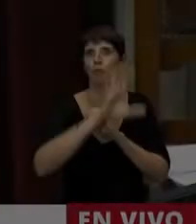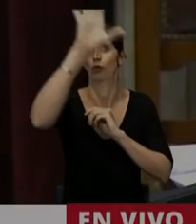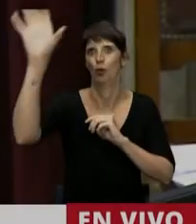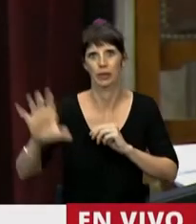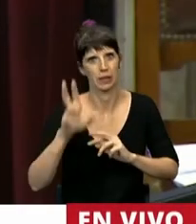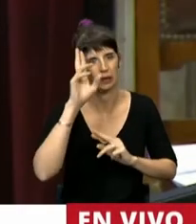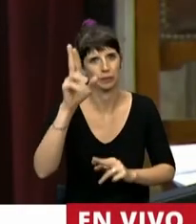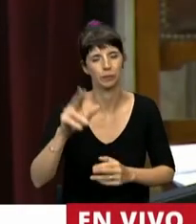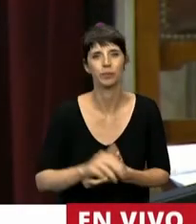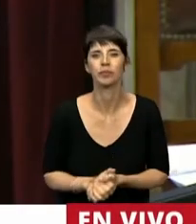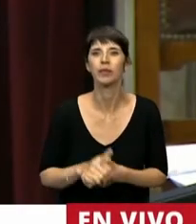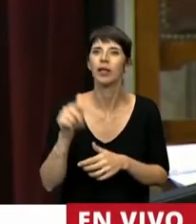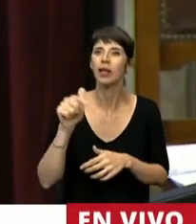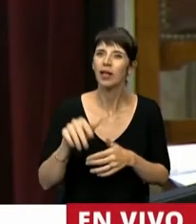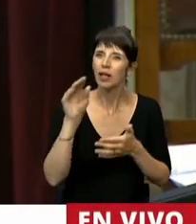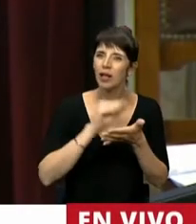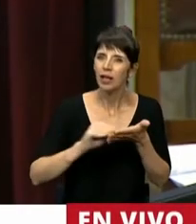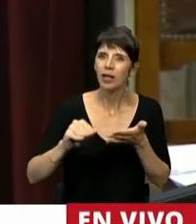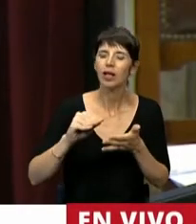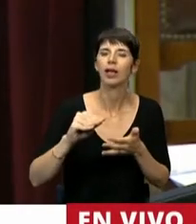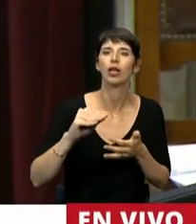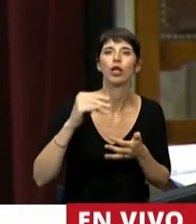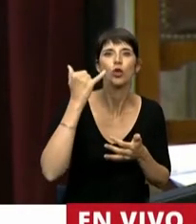Tiene la palabra la diputada Jutrovic Carolina.